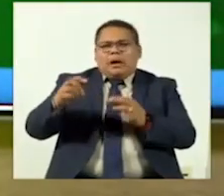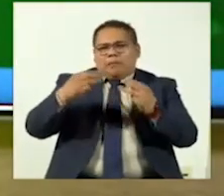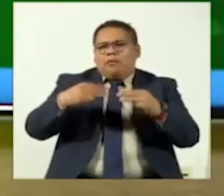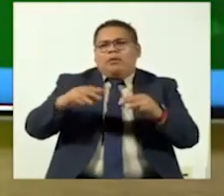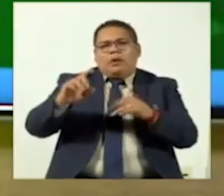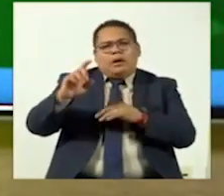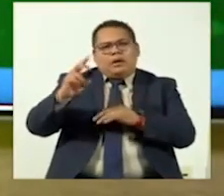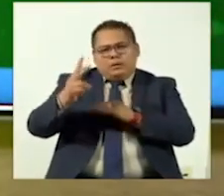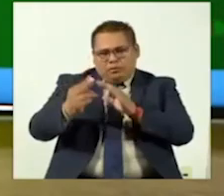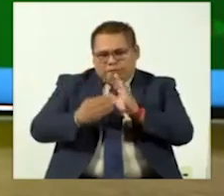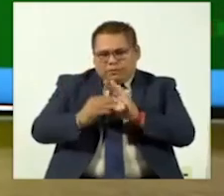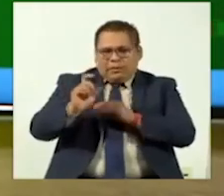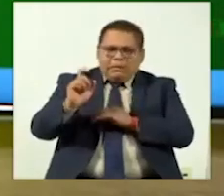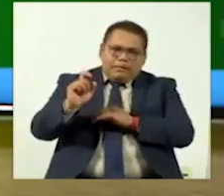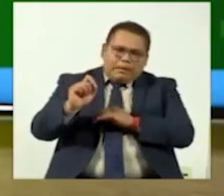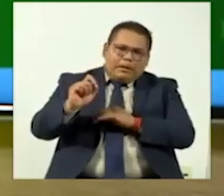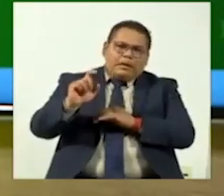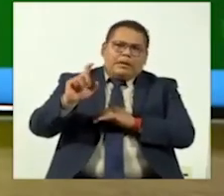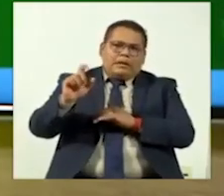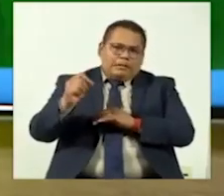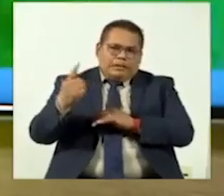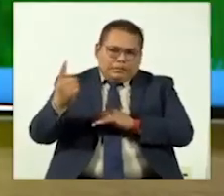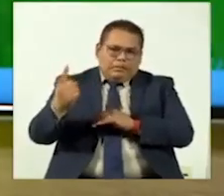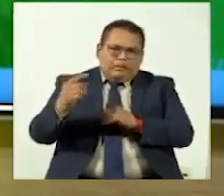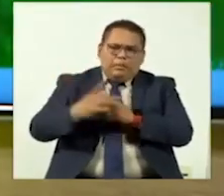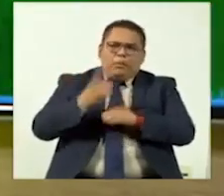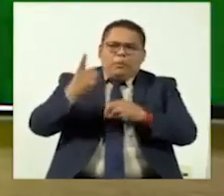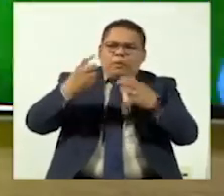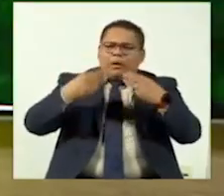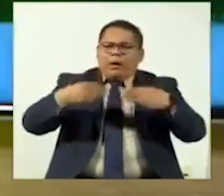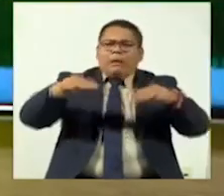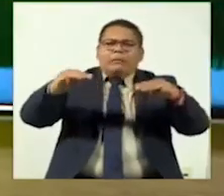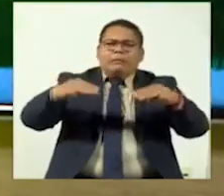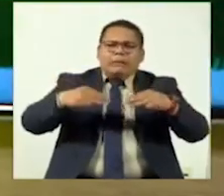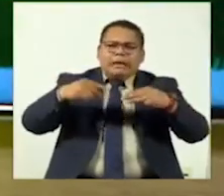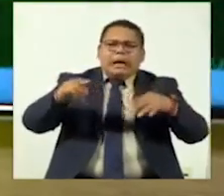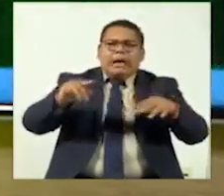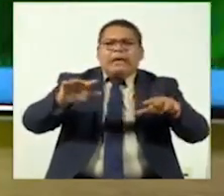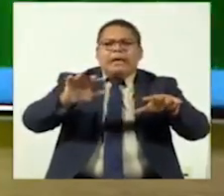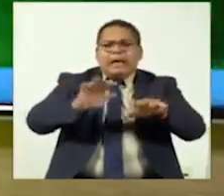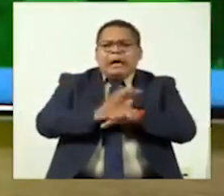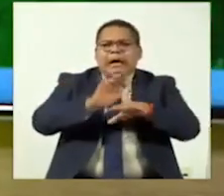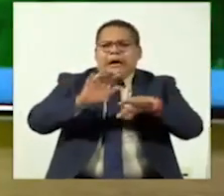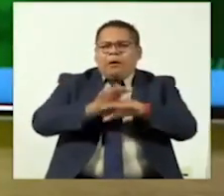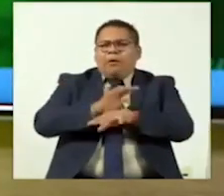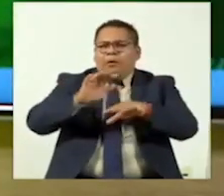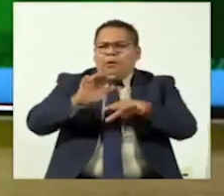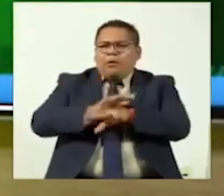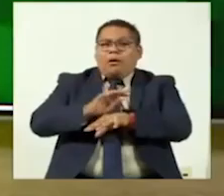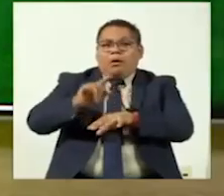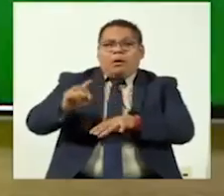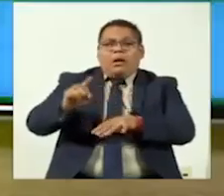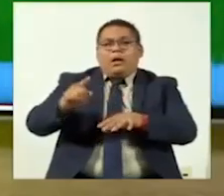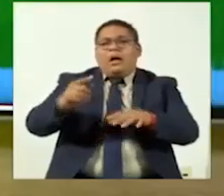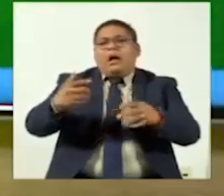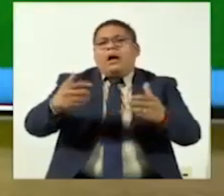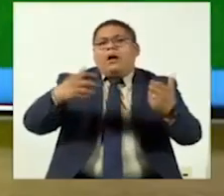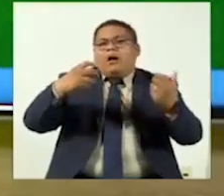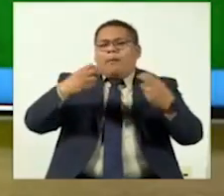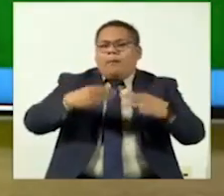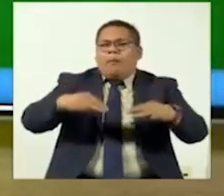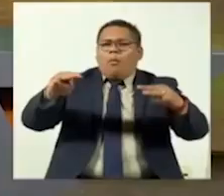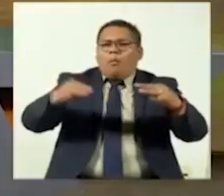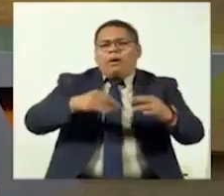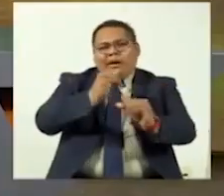pues, la música tuvo como esta revolución de que los conciertos sean en línea o muchas